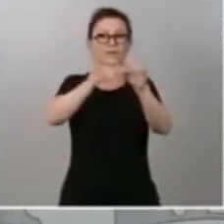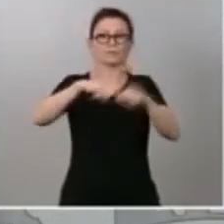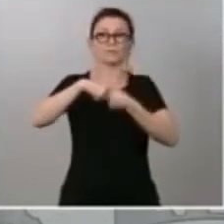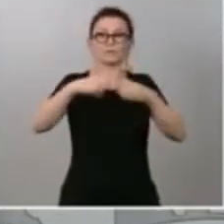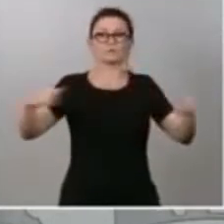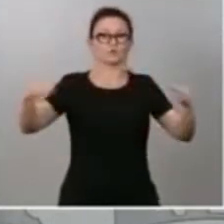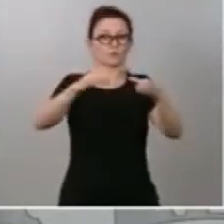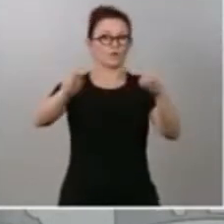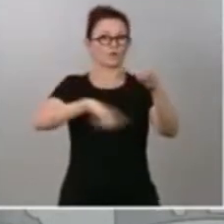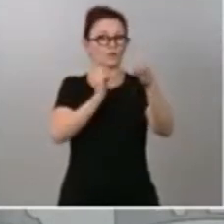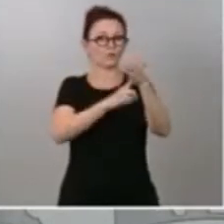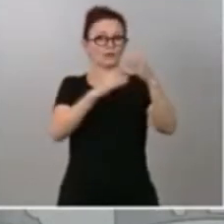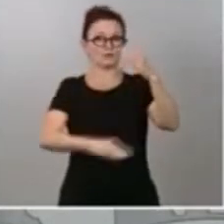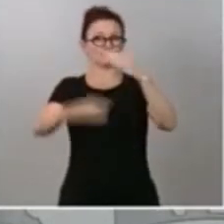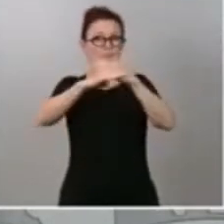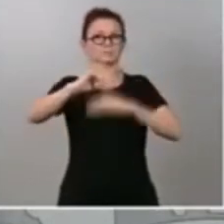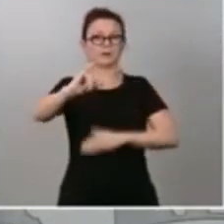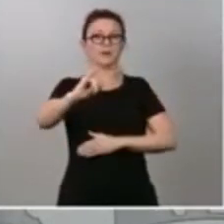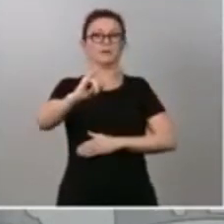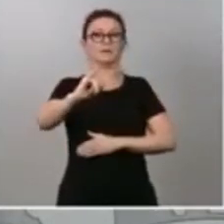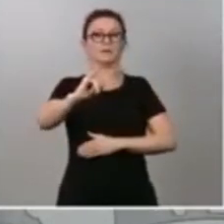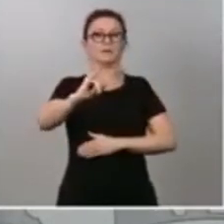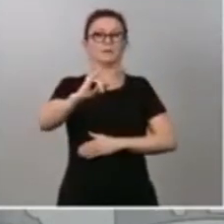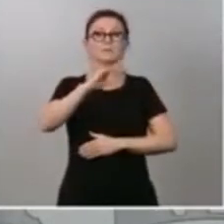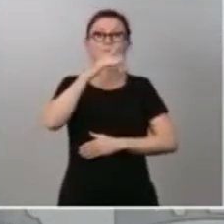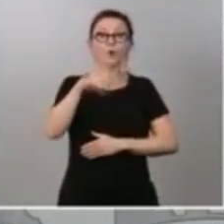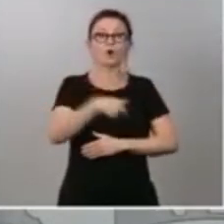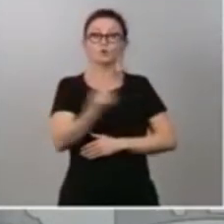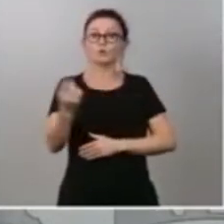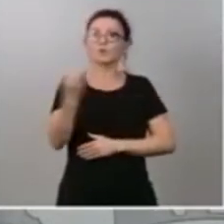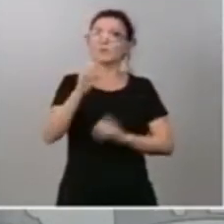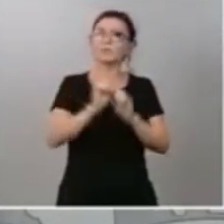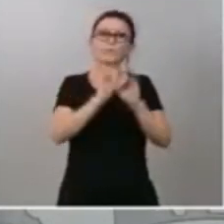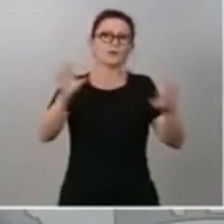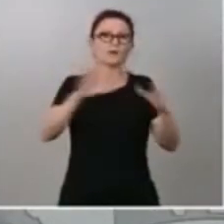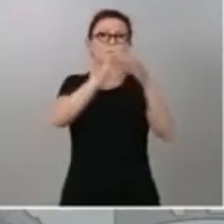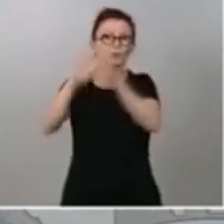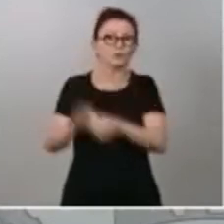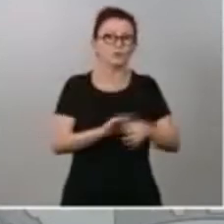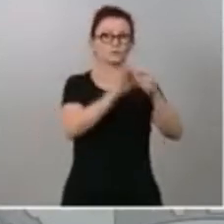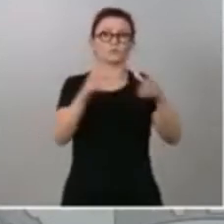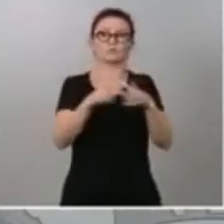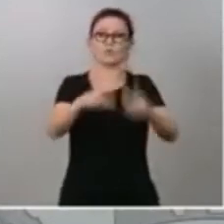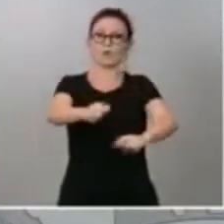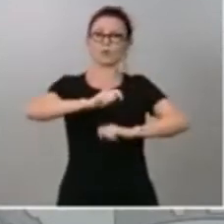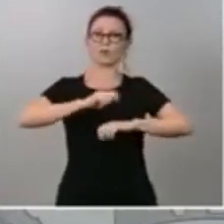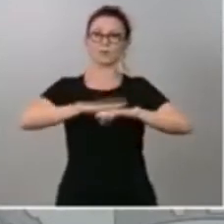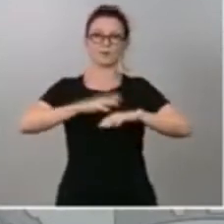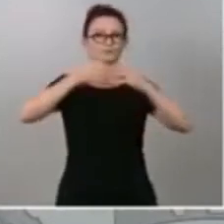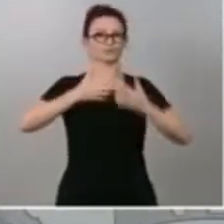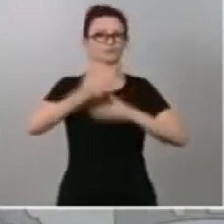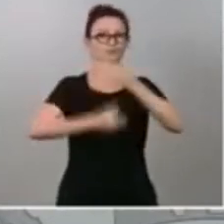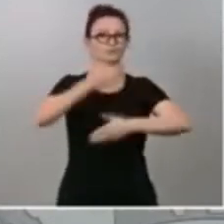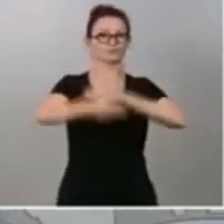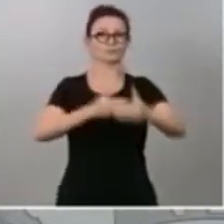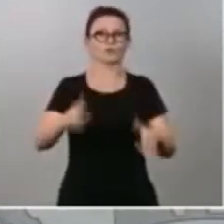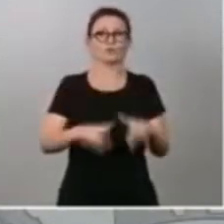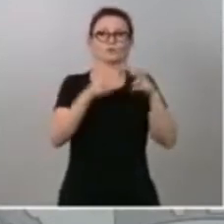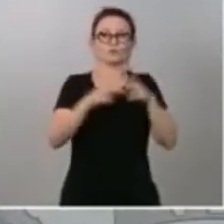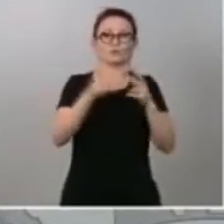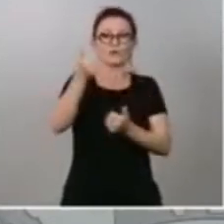nadie puede tener dudas de que la cohesión social es el mayor motor de transformación, de crecimiento, de competitividad,